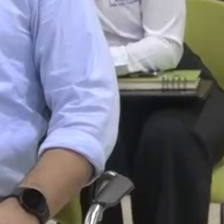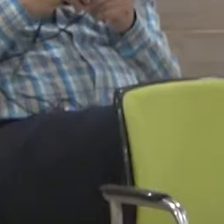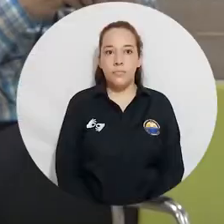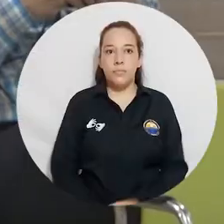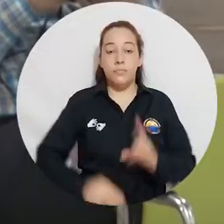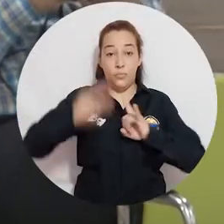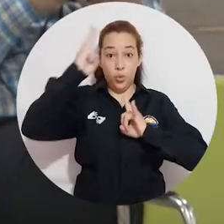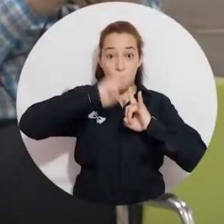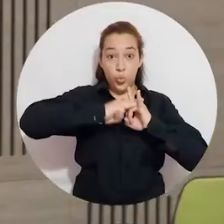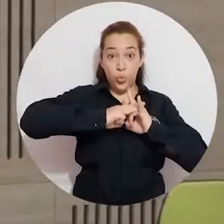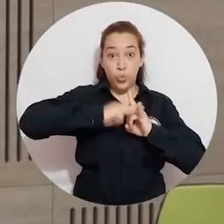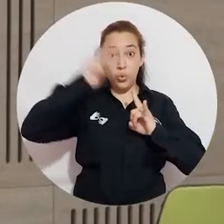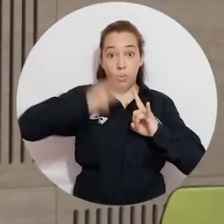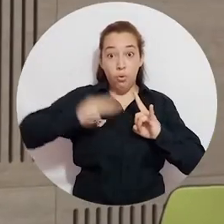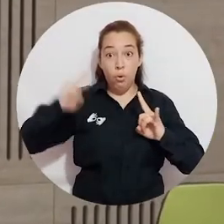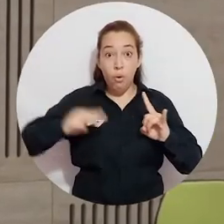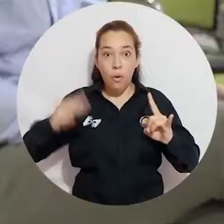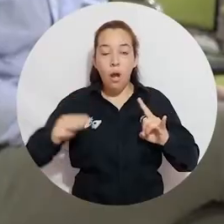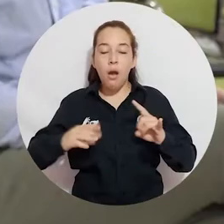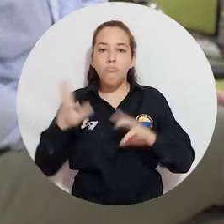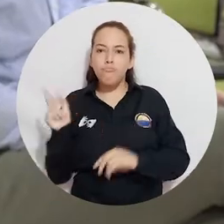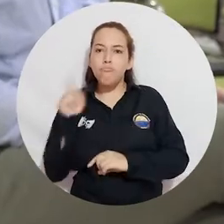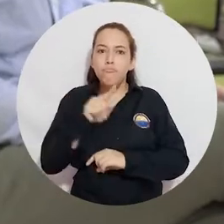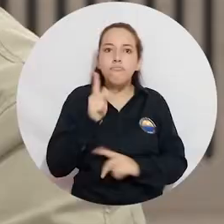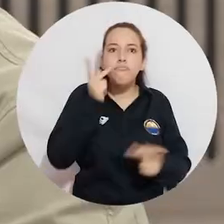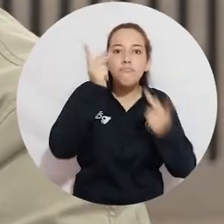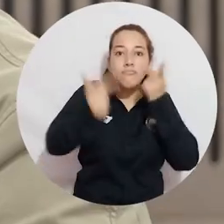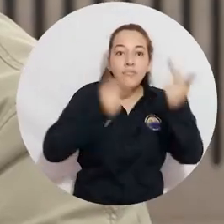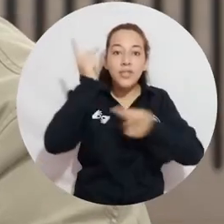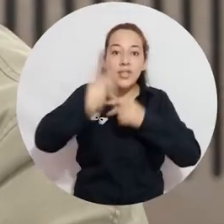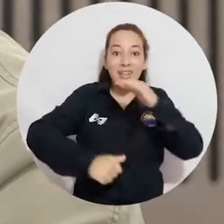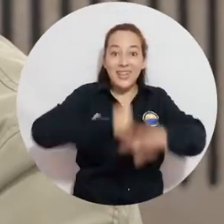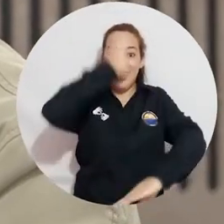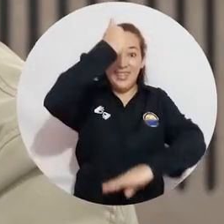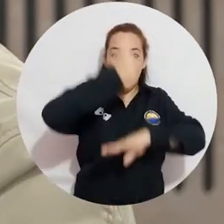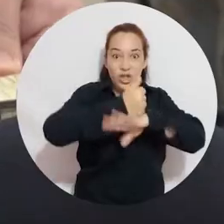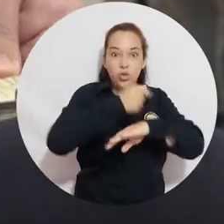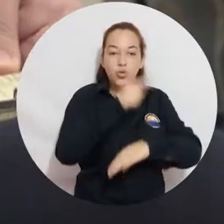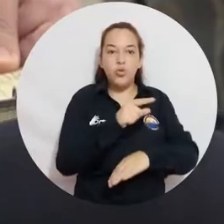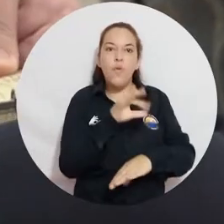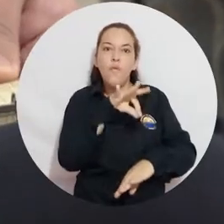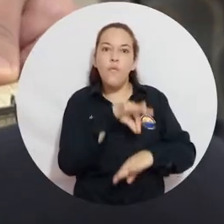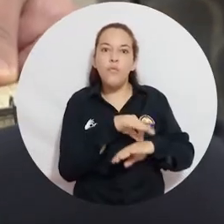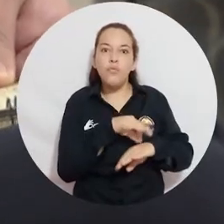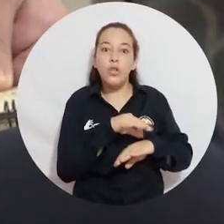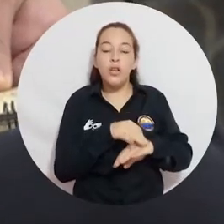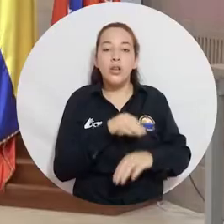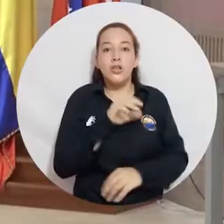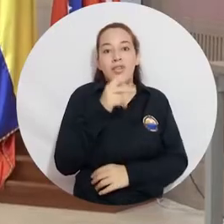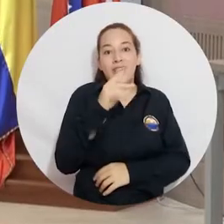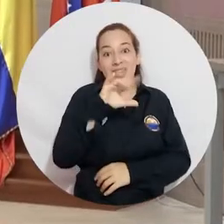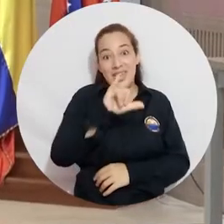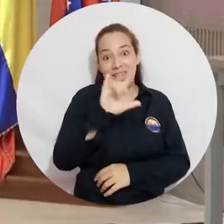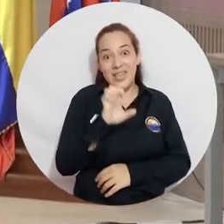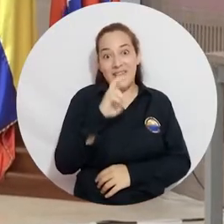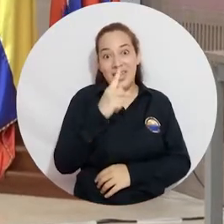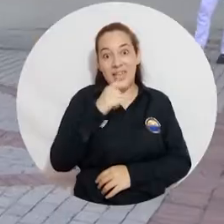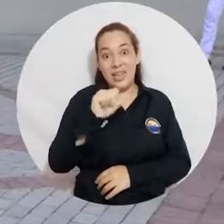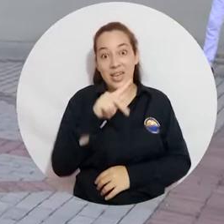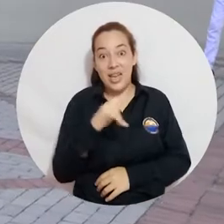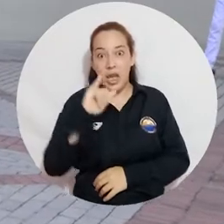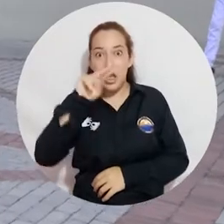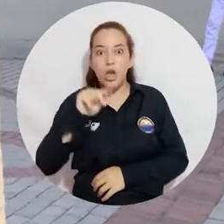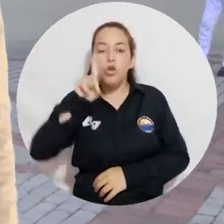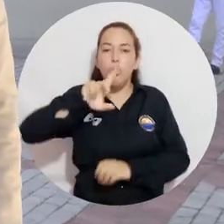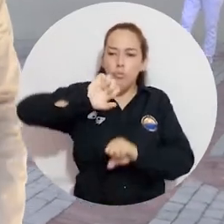La Universidad del Magdalena recibió la visita del director ejecutivo de la fundación DECA-KIM, una organización estadounidense que